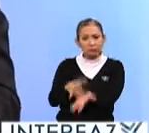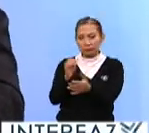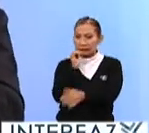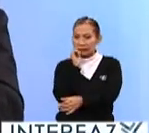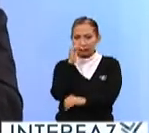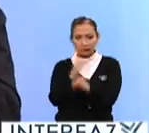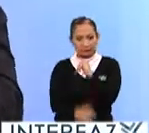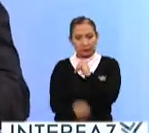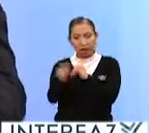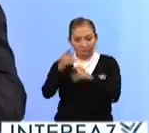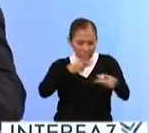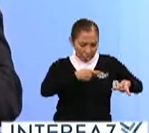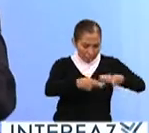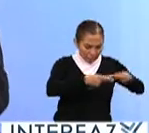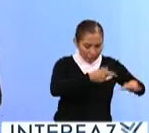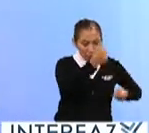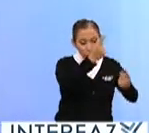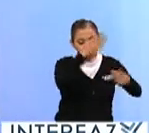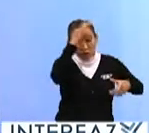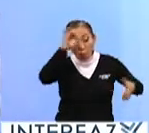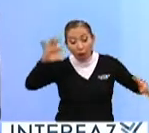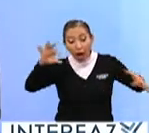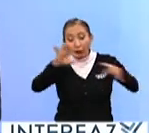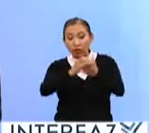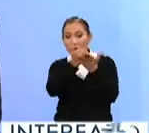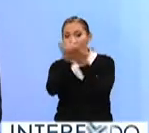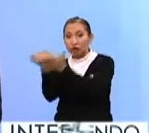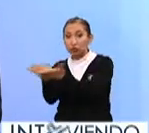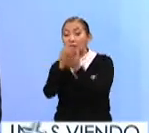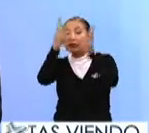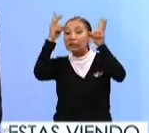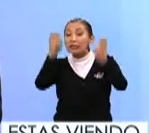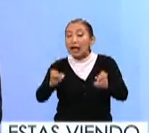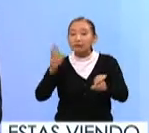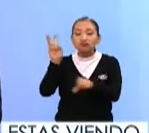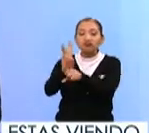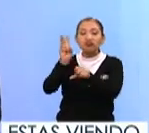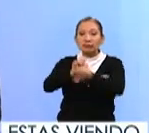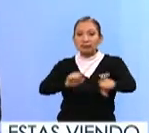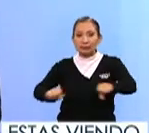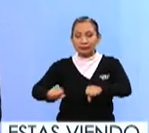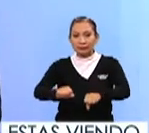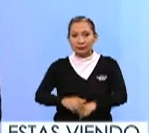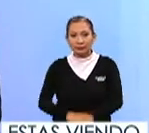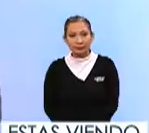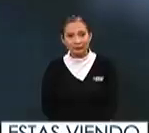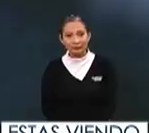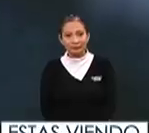termina pues alistan varios convenios de cooperación en materia de monitoreo sísmico